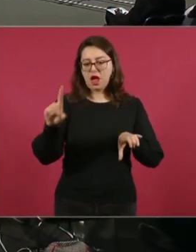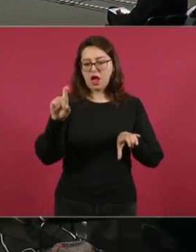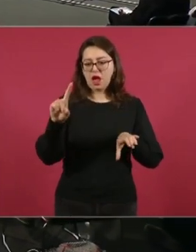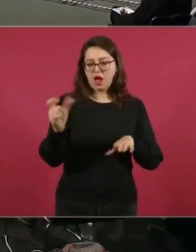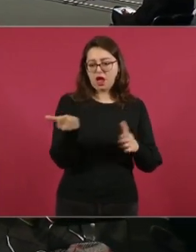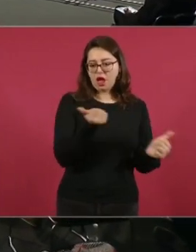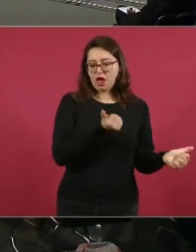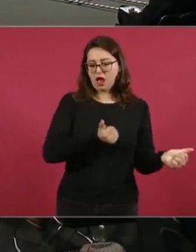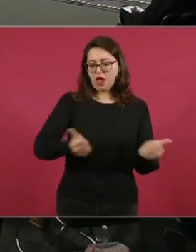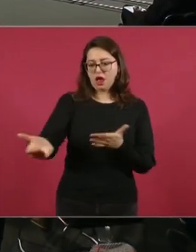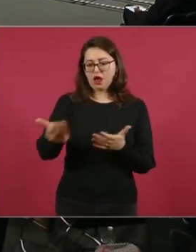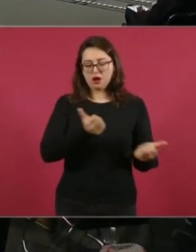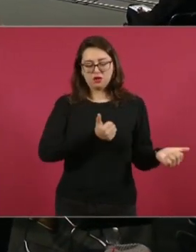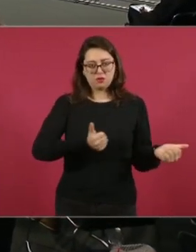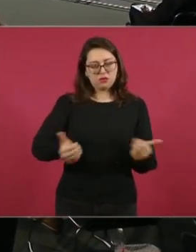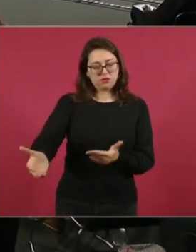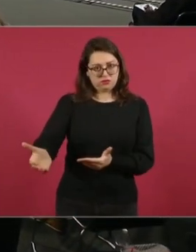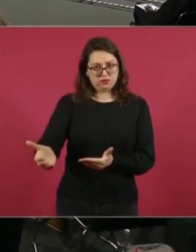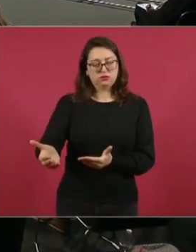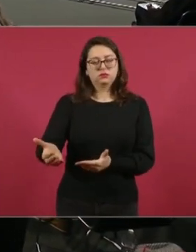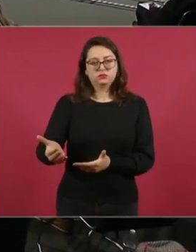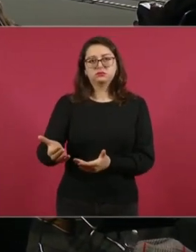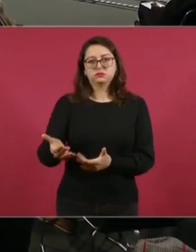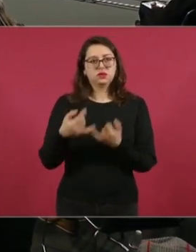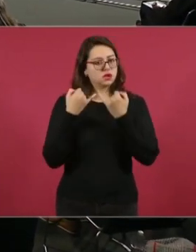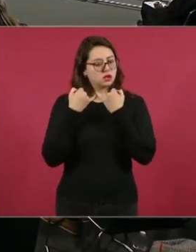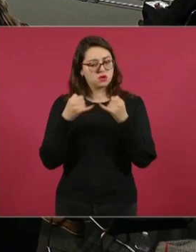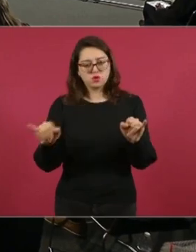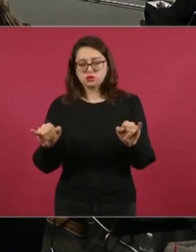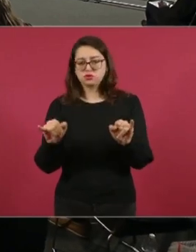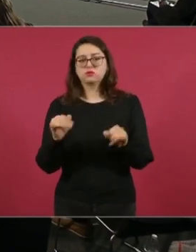los pueblos yaquis.